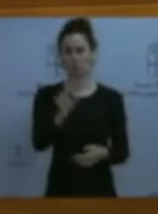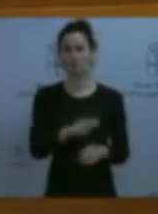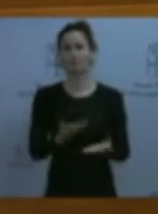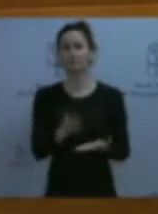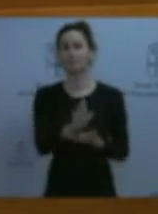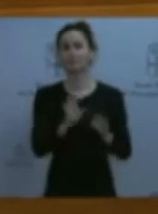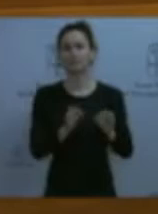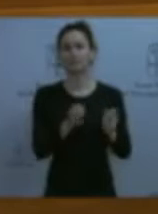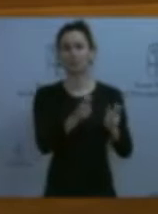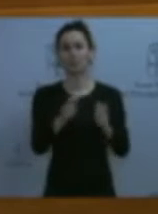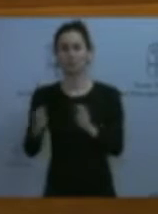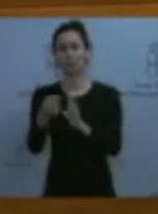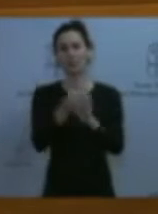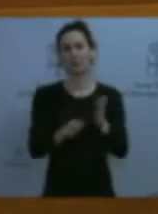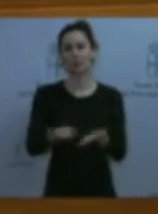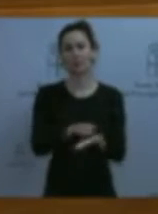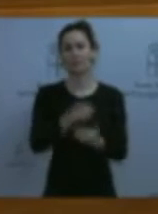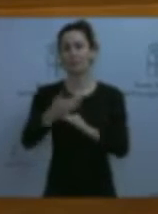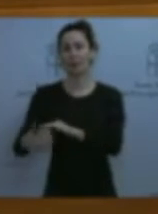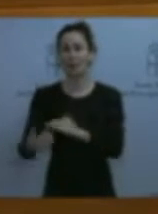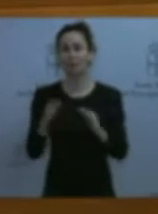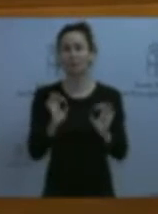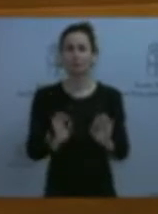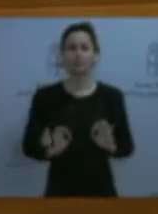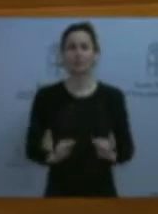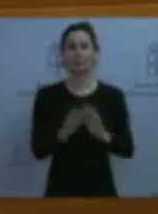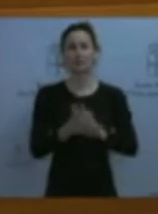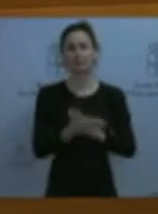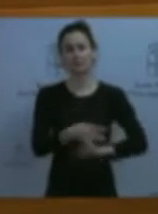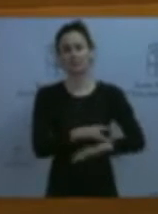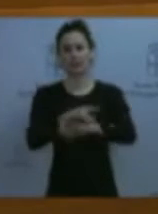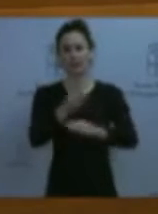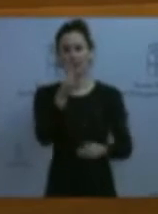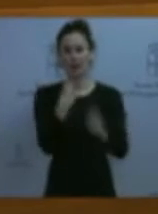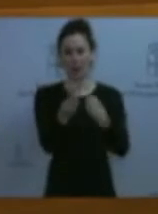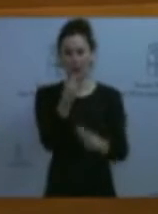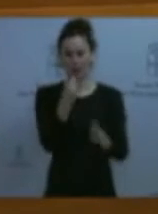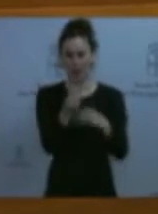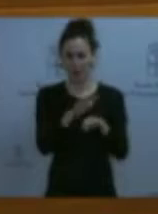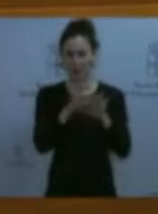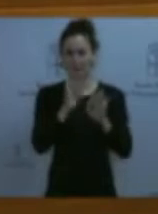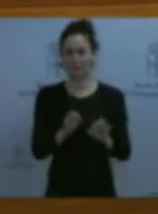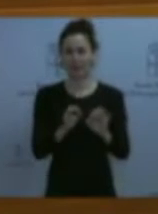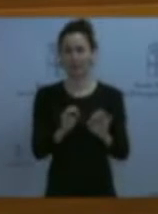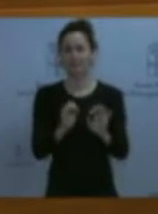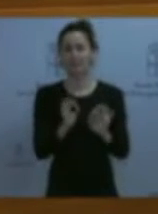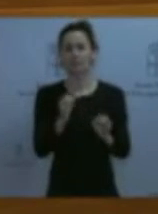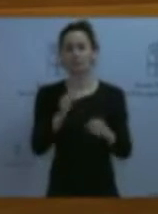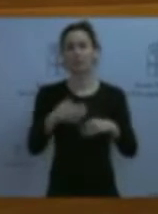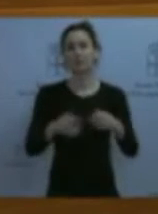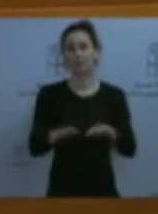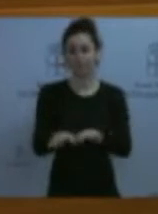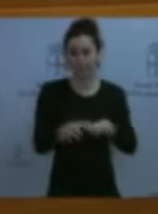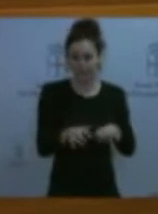distribución y el calendario de las mismas, orientar sobre iniciativas de consumo de productos de pesca artesanal y el marisqueo asturiano,